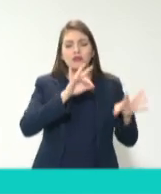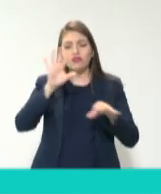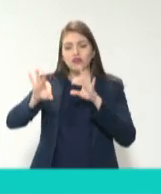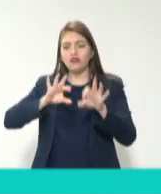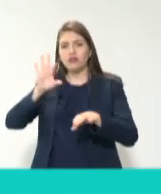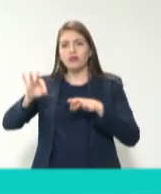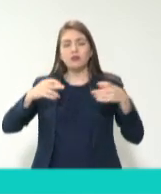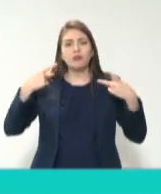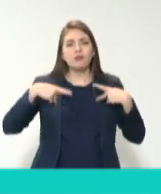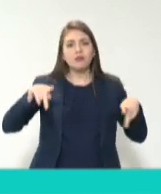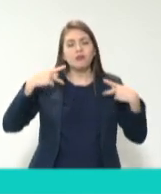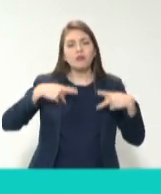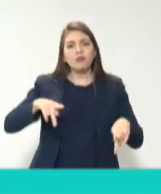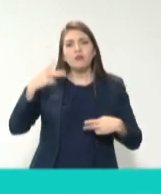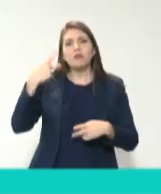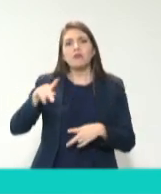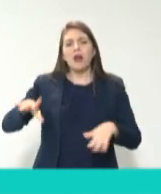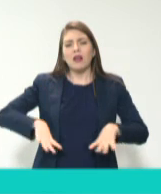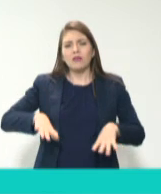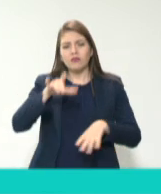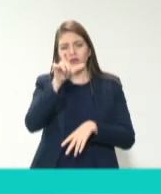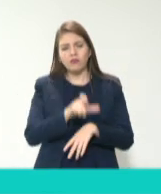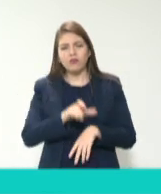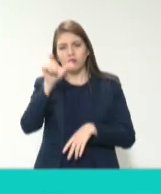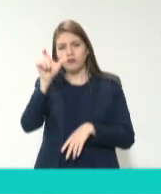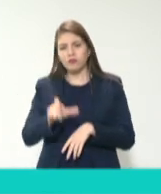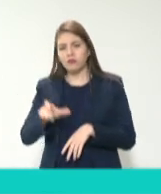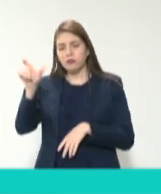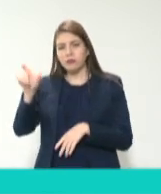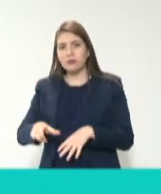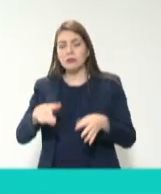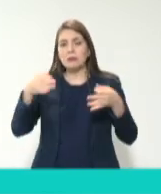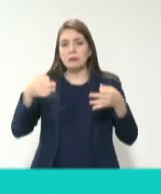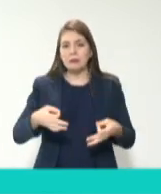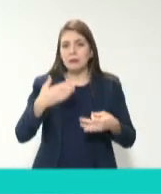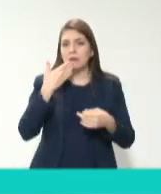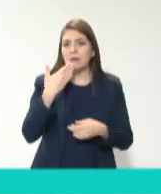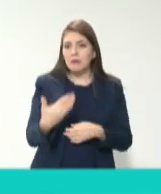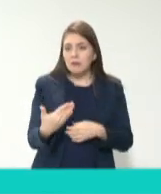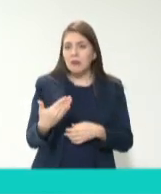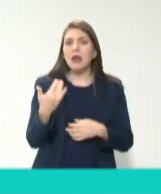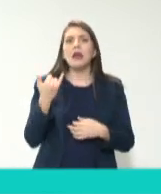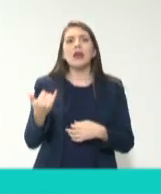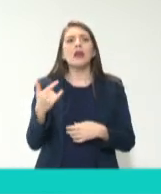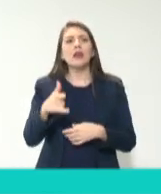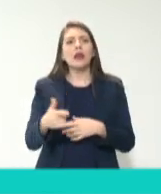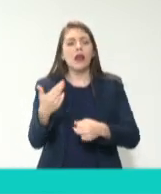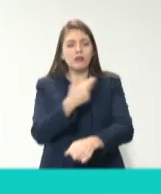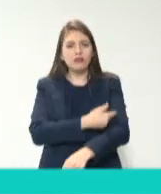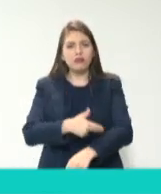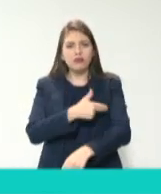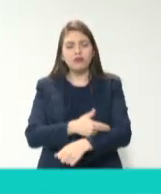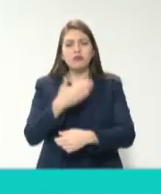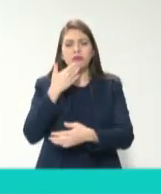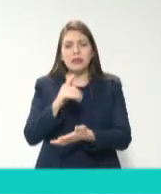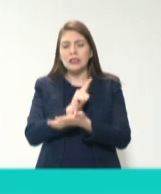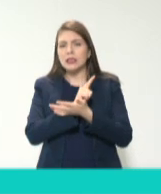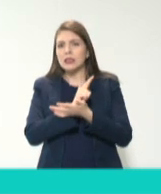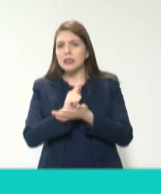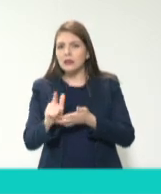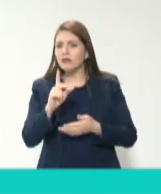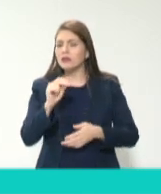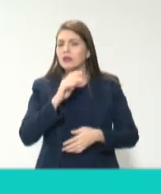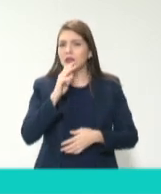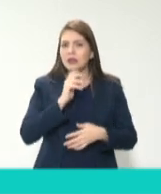y que los perfiles sean los adecuados y que haya procesos pulcros, limpios. Y ahorita estamos en proceso del